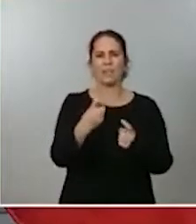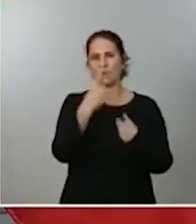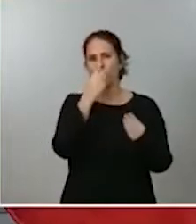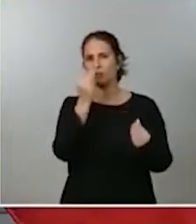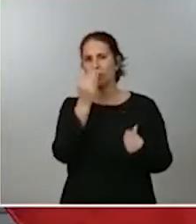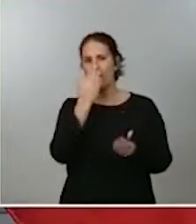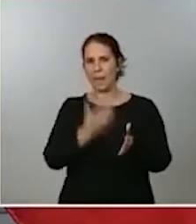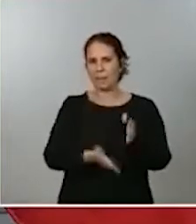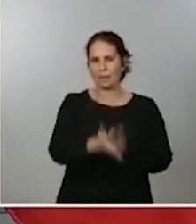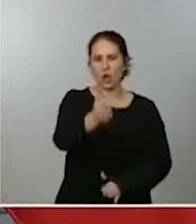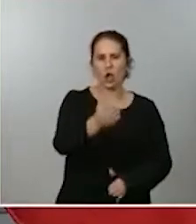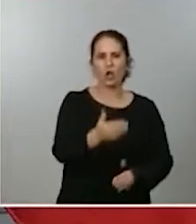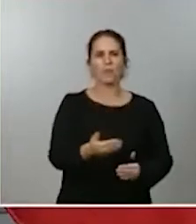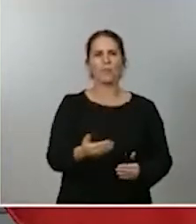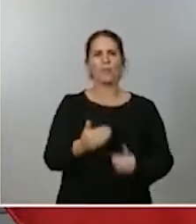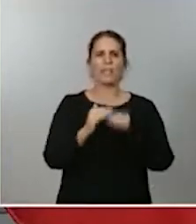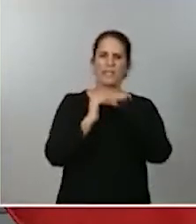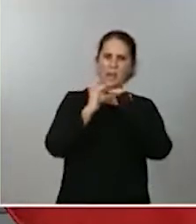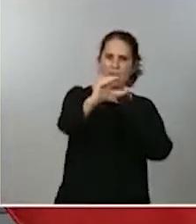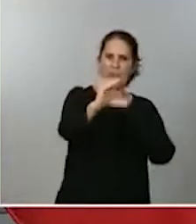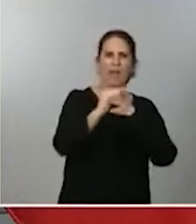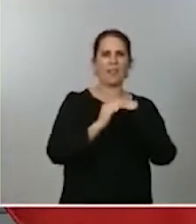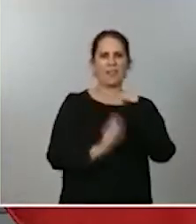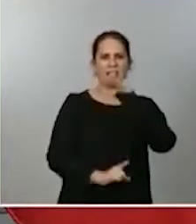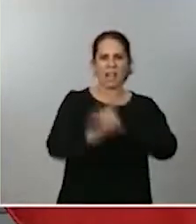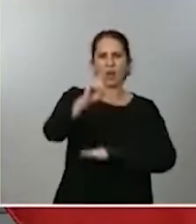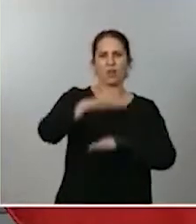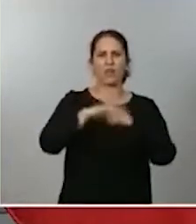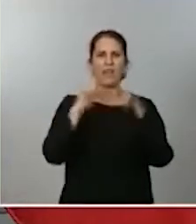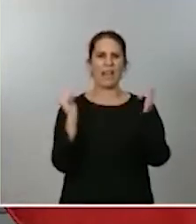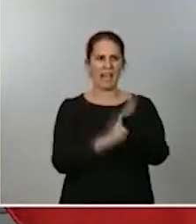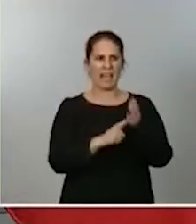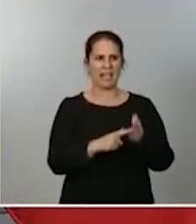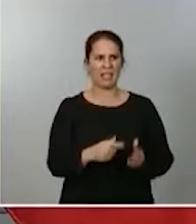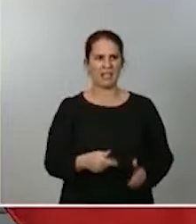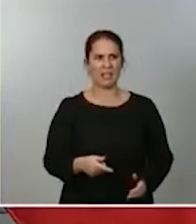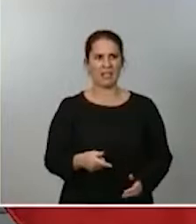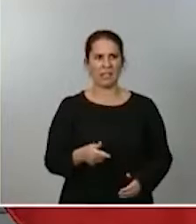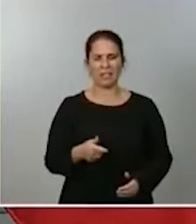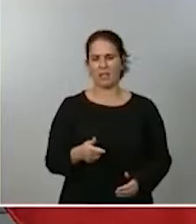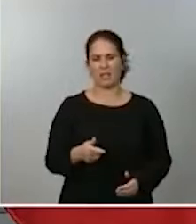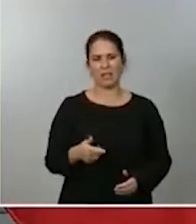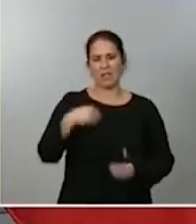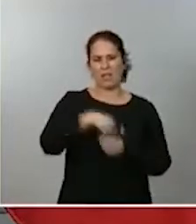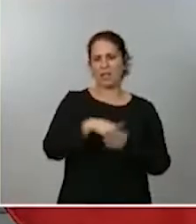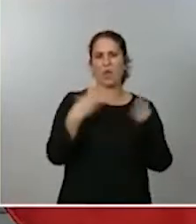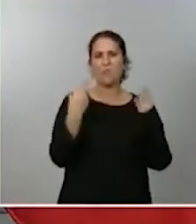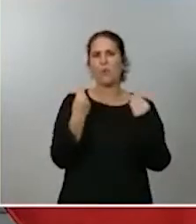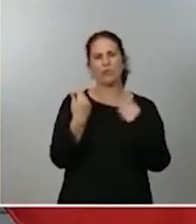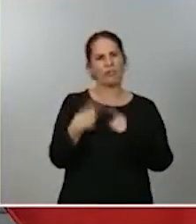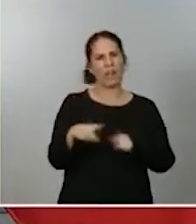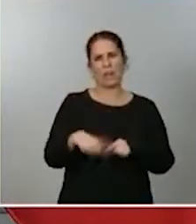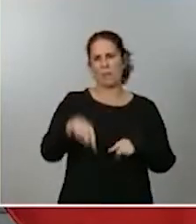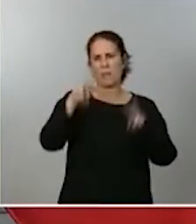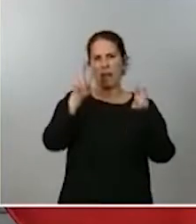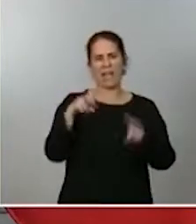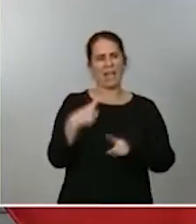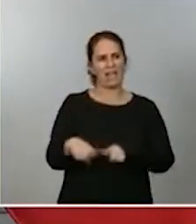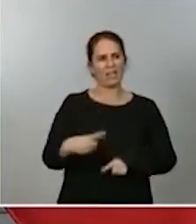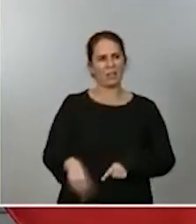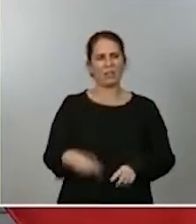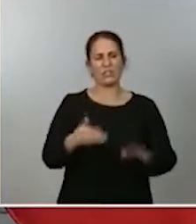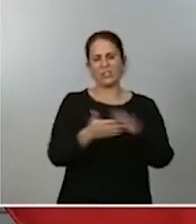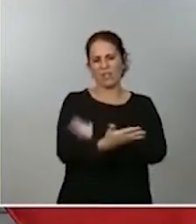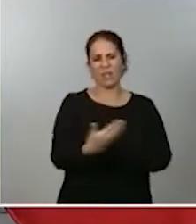estabilidad en el desarrollo integral de una ley que tiene muchísimos elementos y que, por tanto, tardará varias anualidades, varios